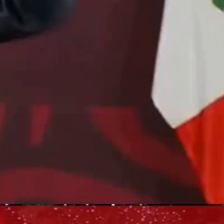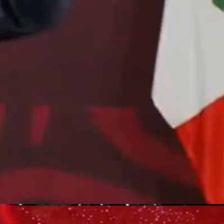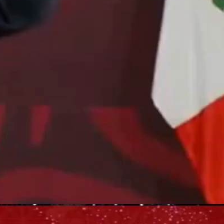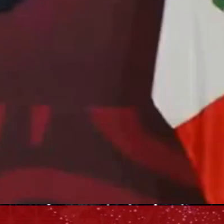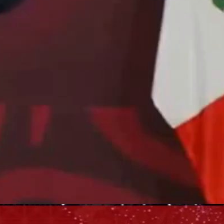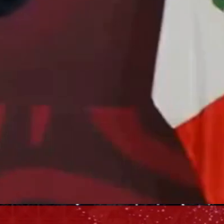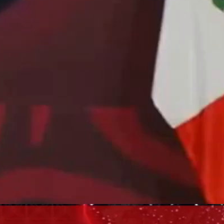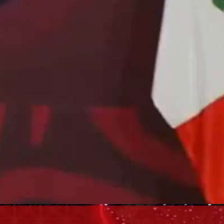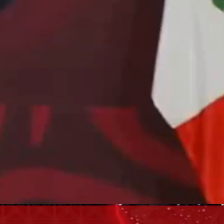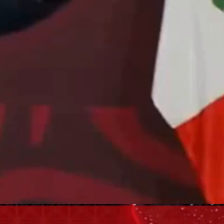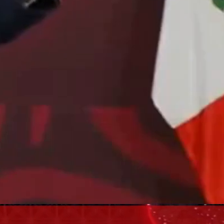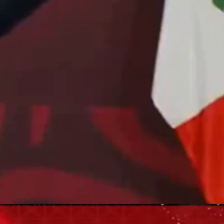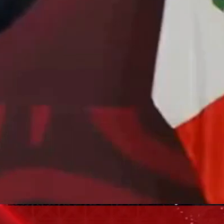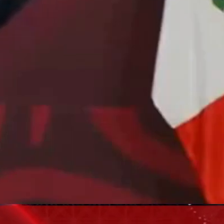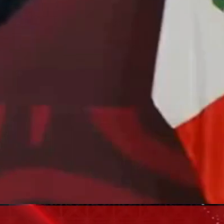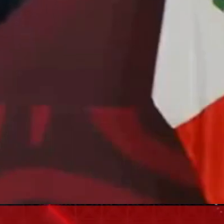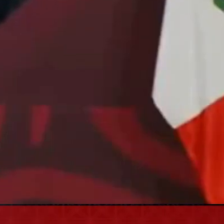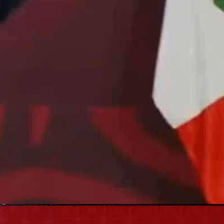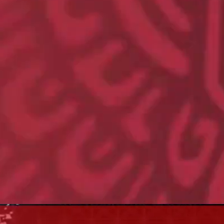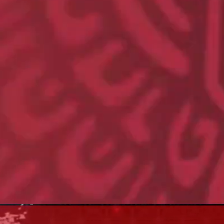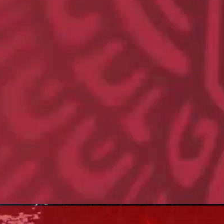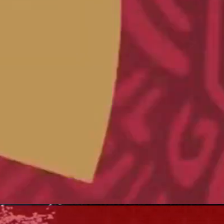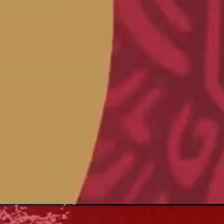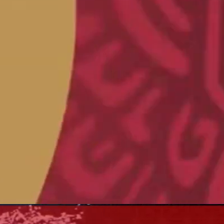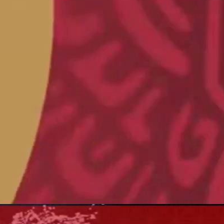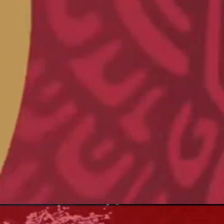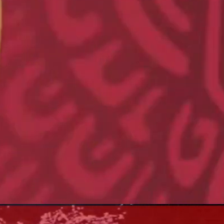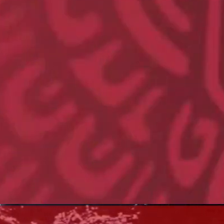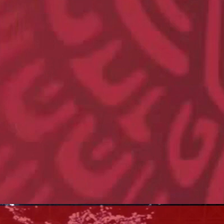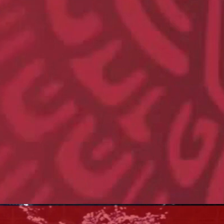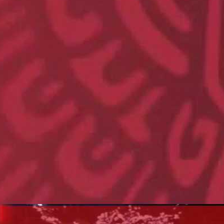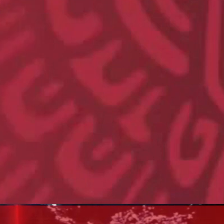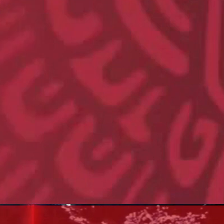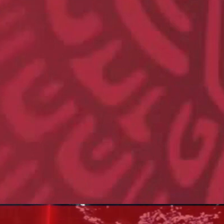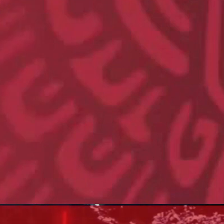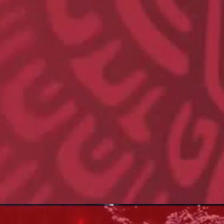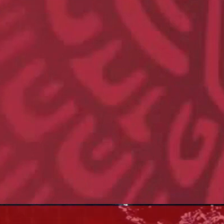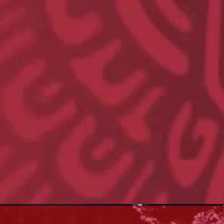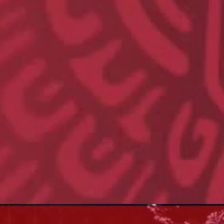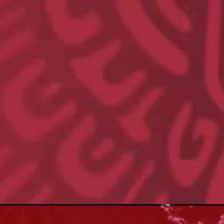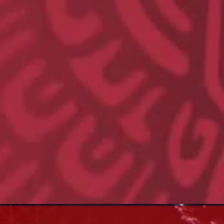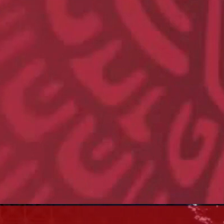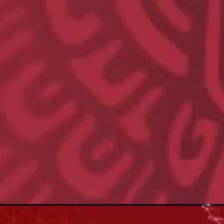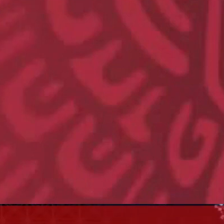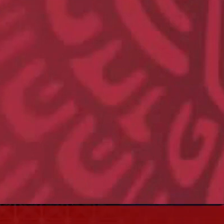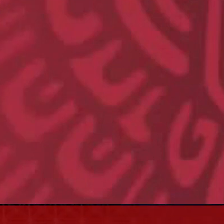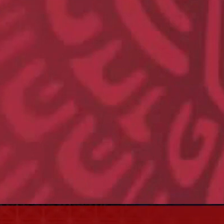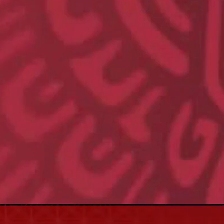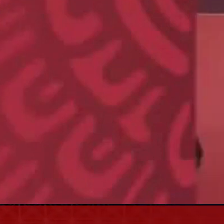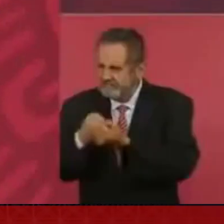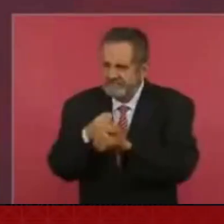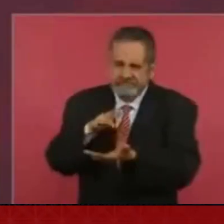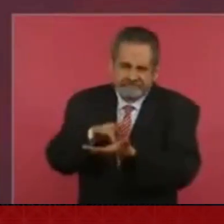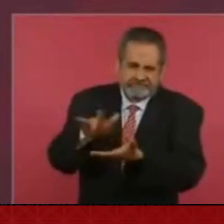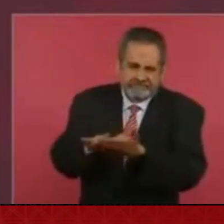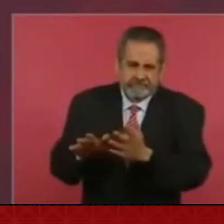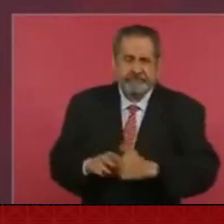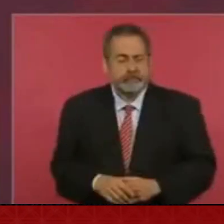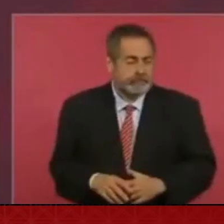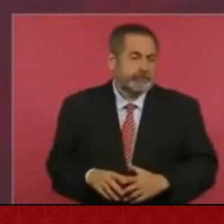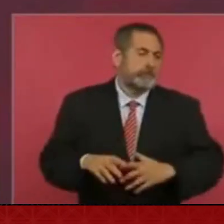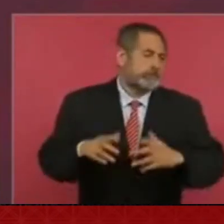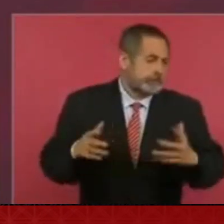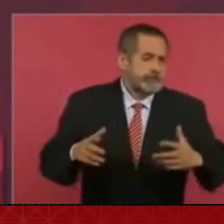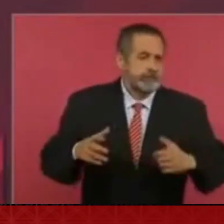férreas mexicanas para que se restablezca el servicio de trenes de pasajeros en todo el país. Yo quiero